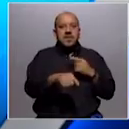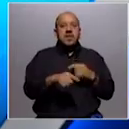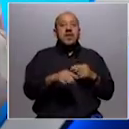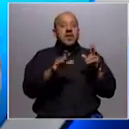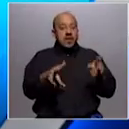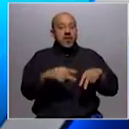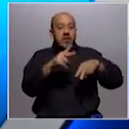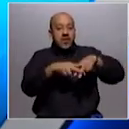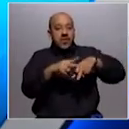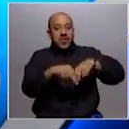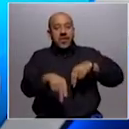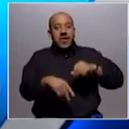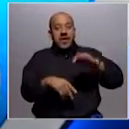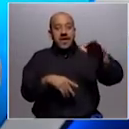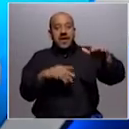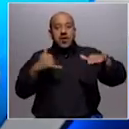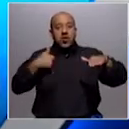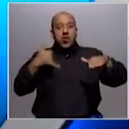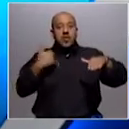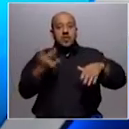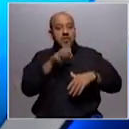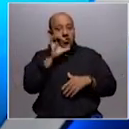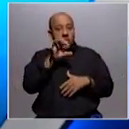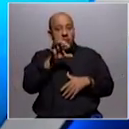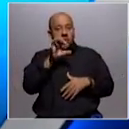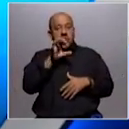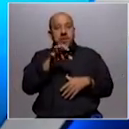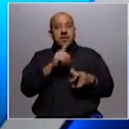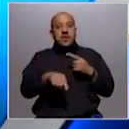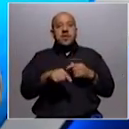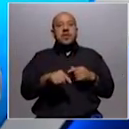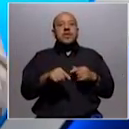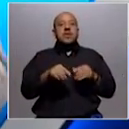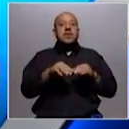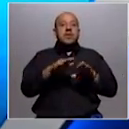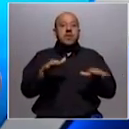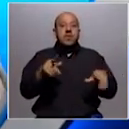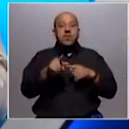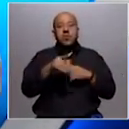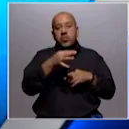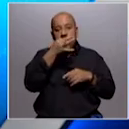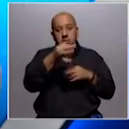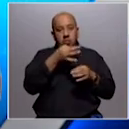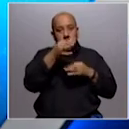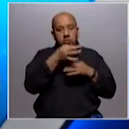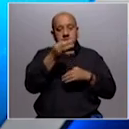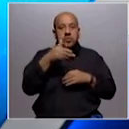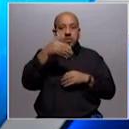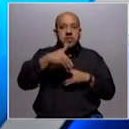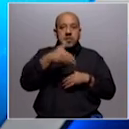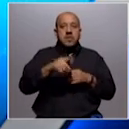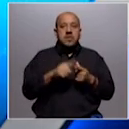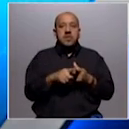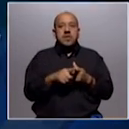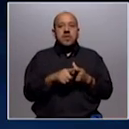topics fuera el nene. Haciendo burlas de las declaraciones que hacía este niño con un discurso bastante militante. Referido